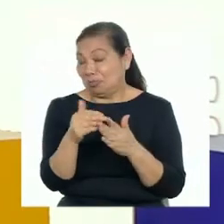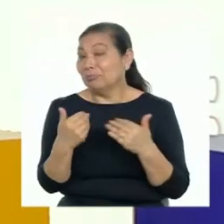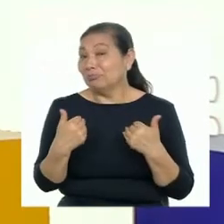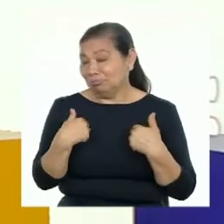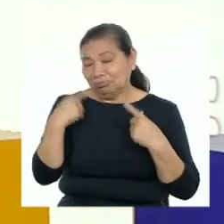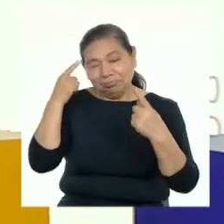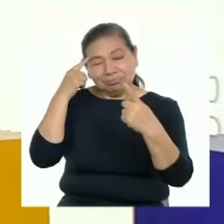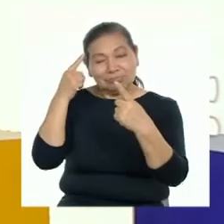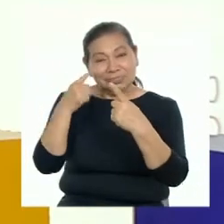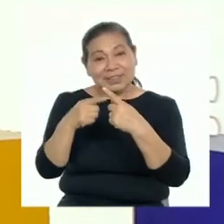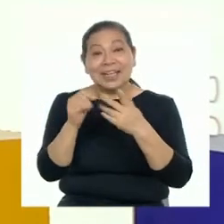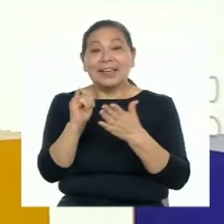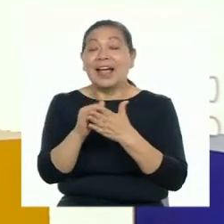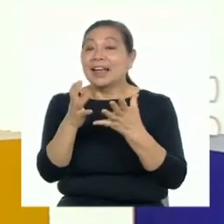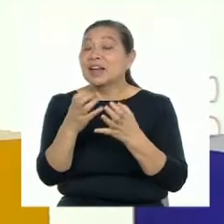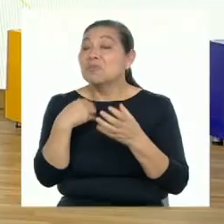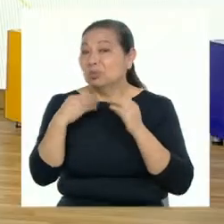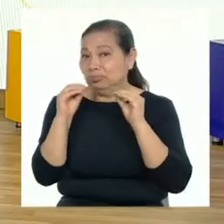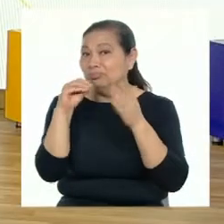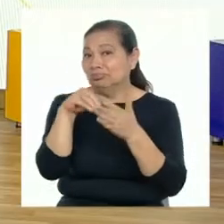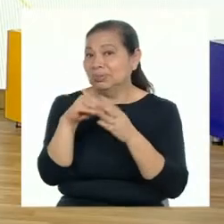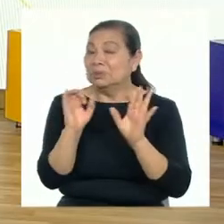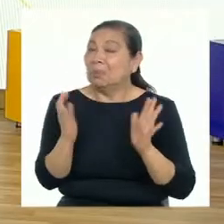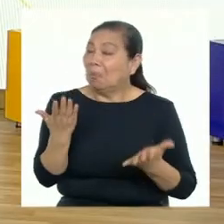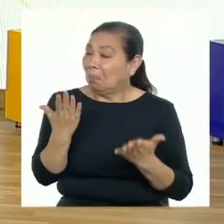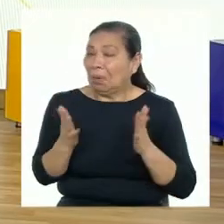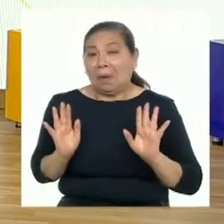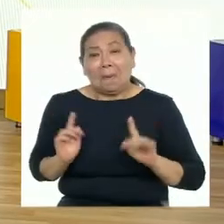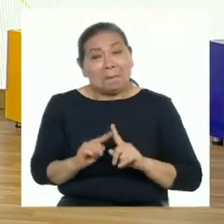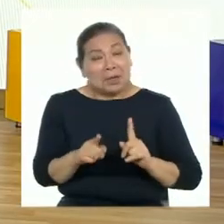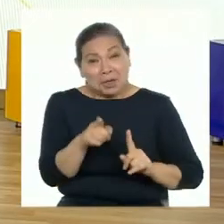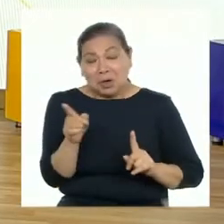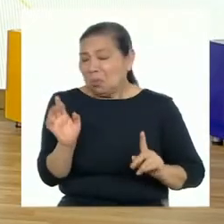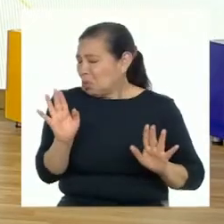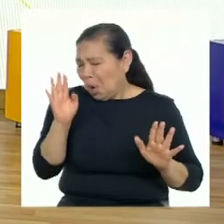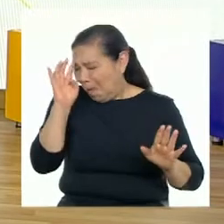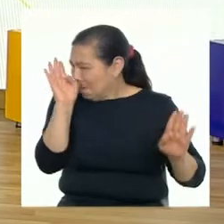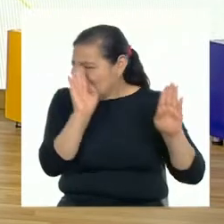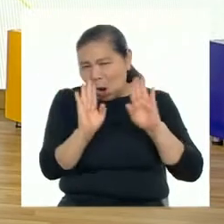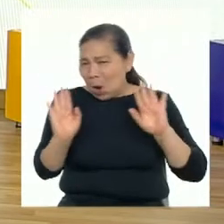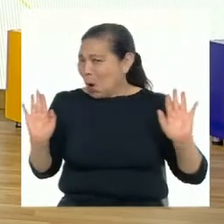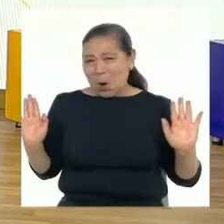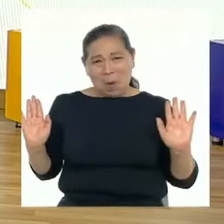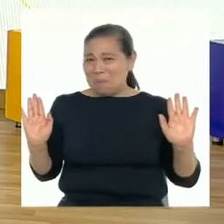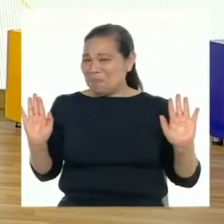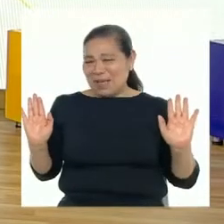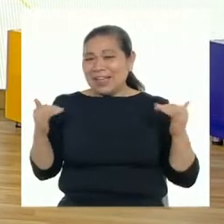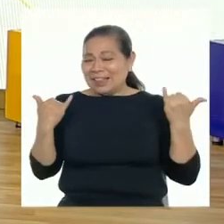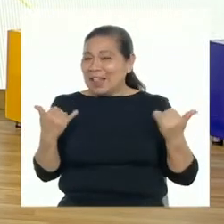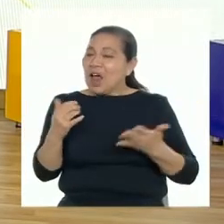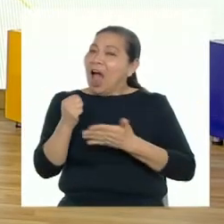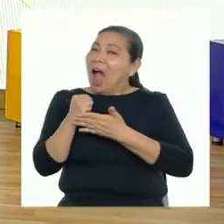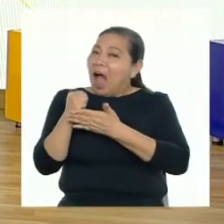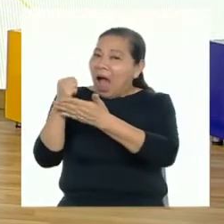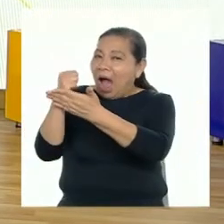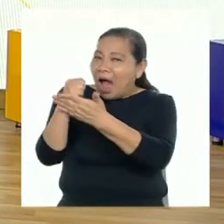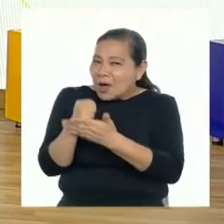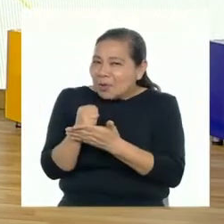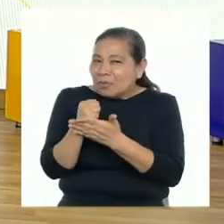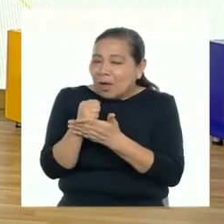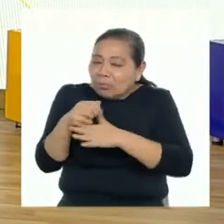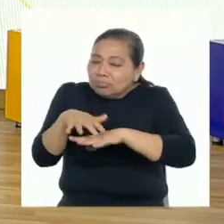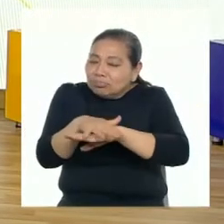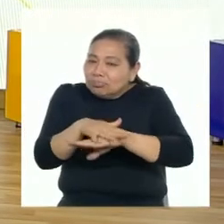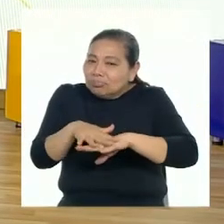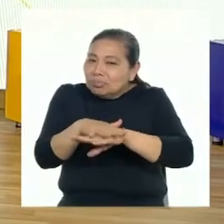tenemos retos y objetivos que queremos cumplir. Quizás no te has dado cuenta, pero no te preocupes, porque en este programa te ayudaremos elaborando un